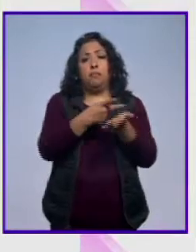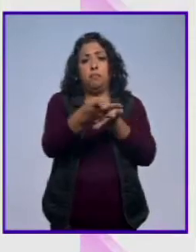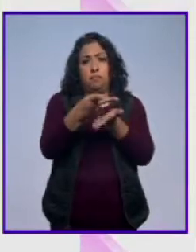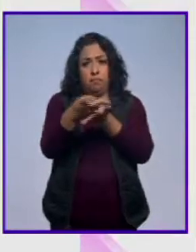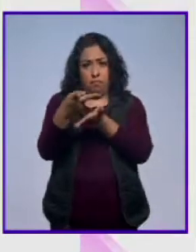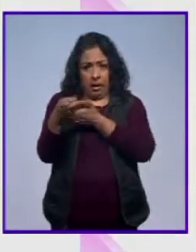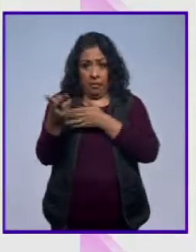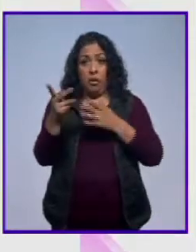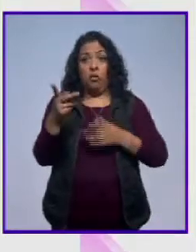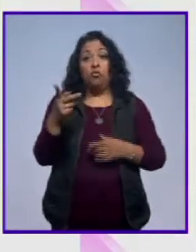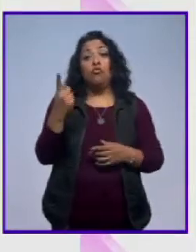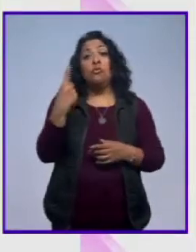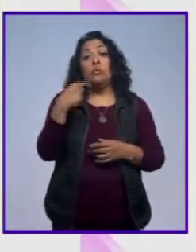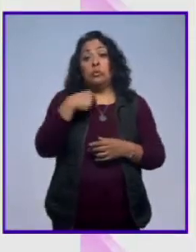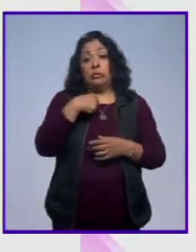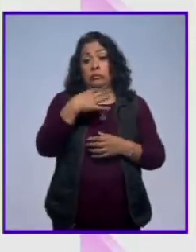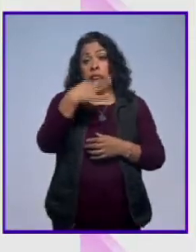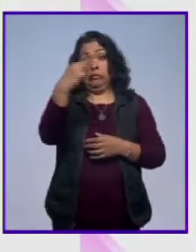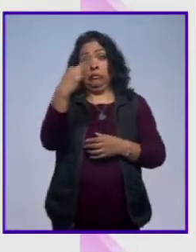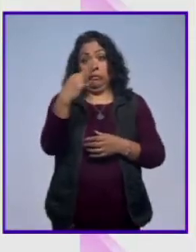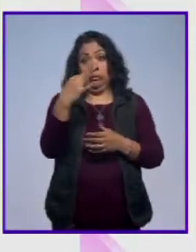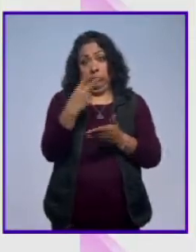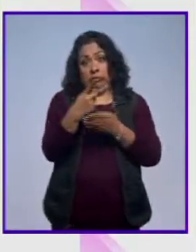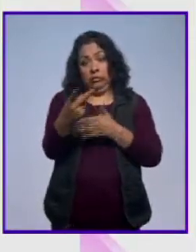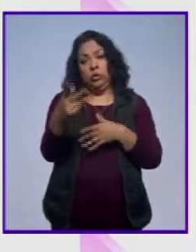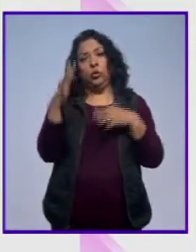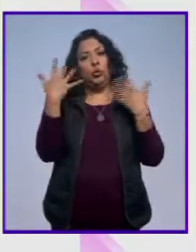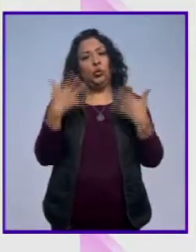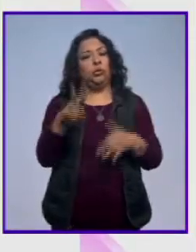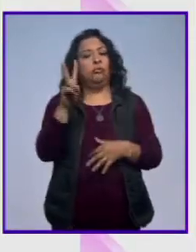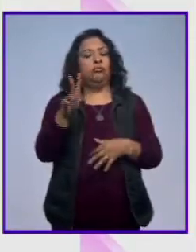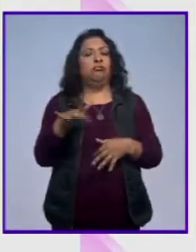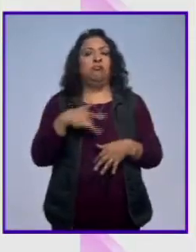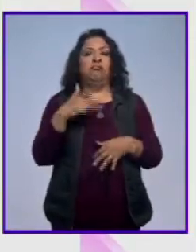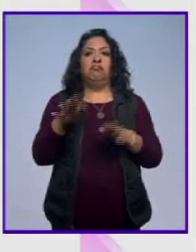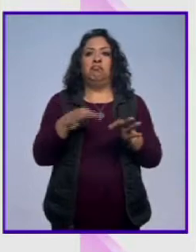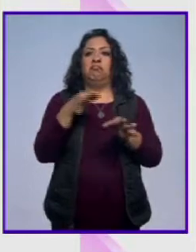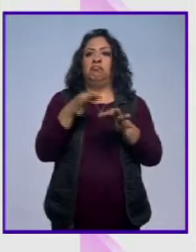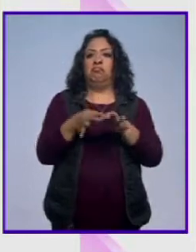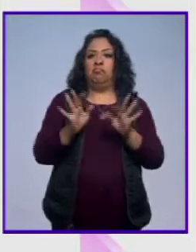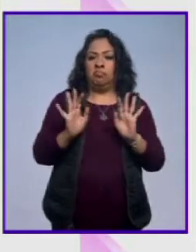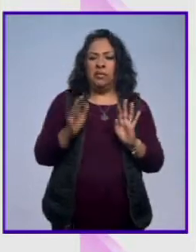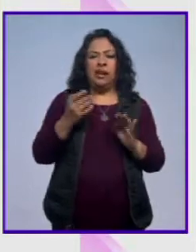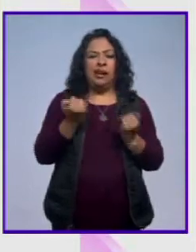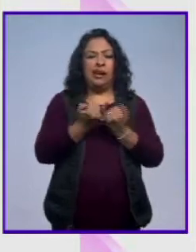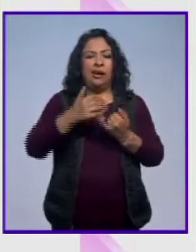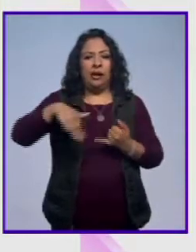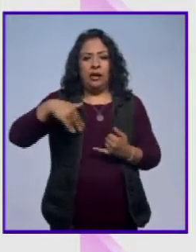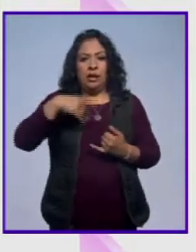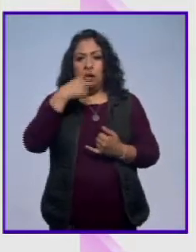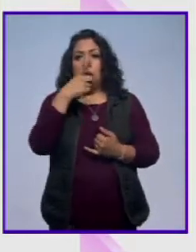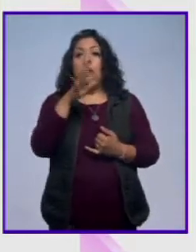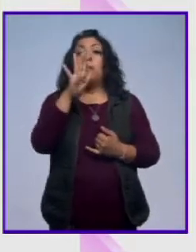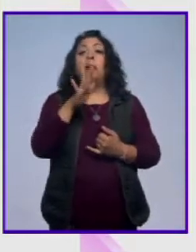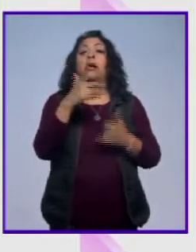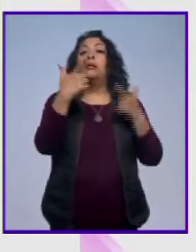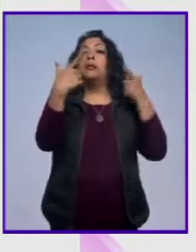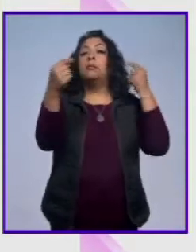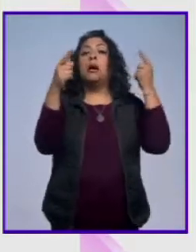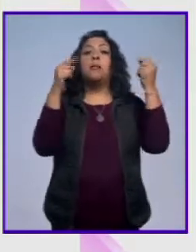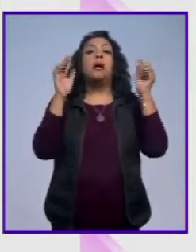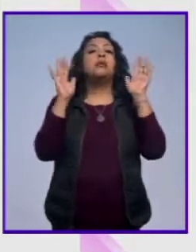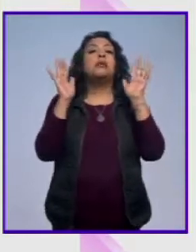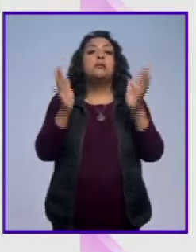y si uno llega a estar en ese grupo, pues es una gran satisfacción. Y lo que comentaba, que es como una graduación que